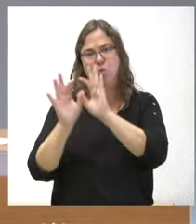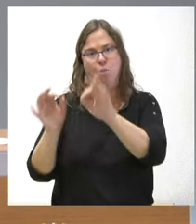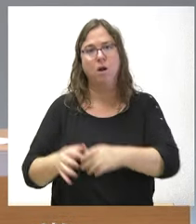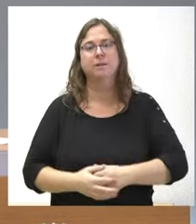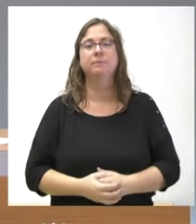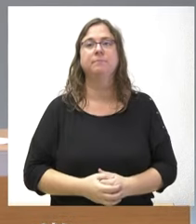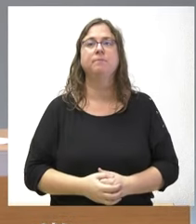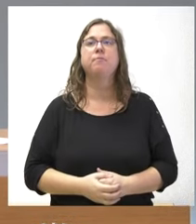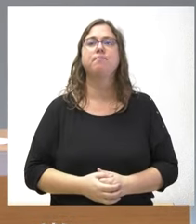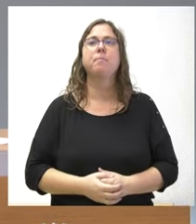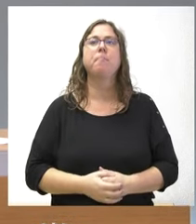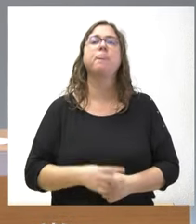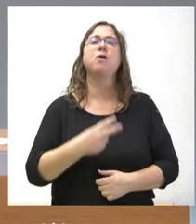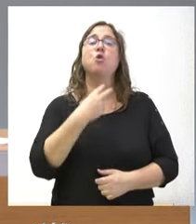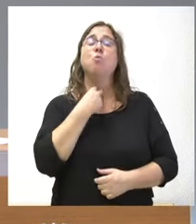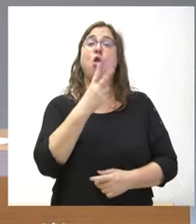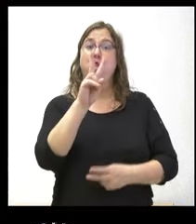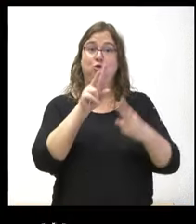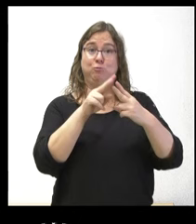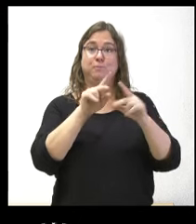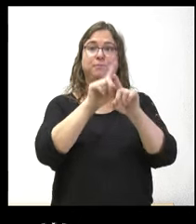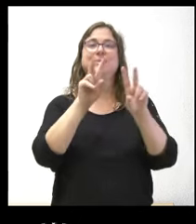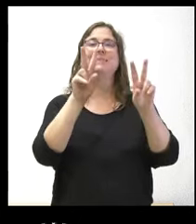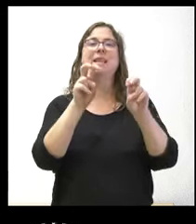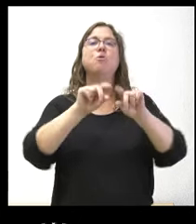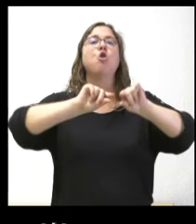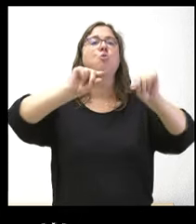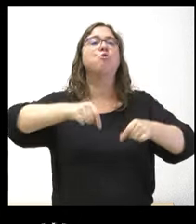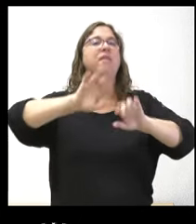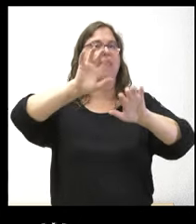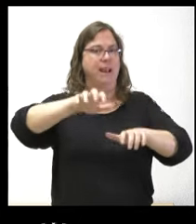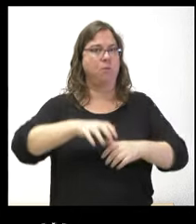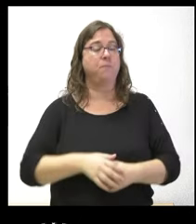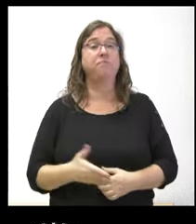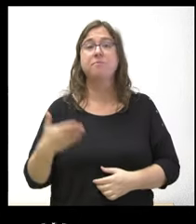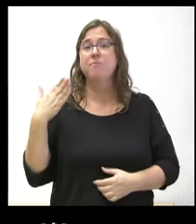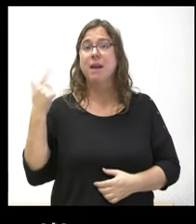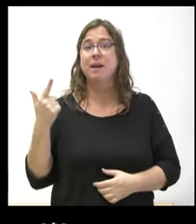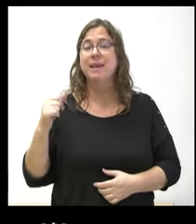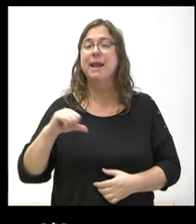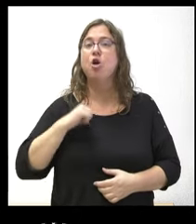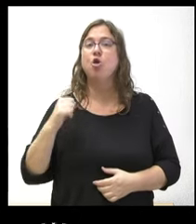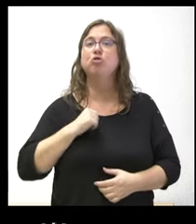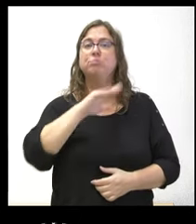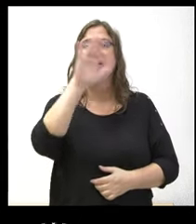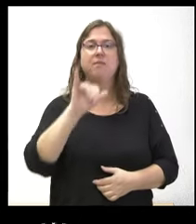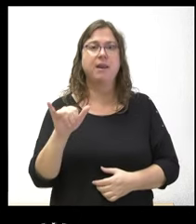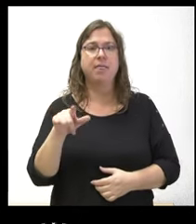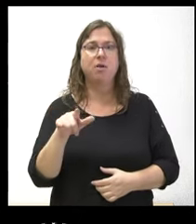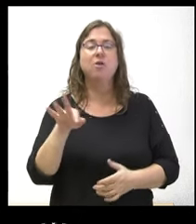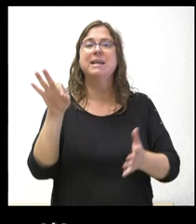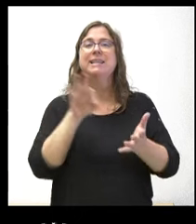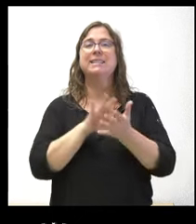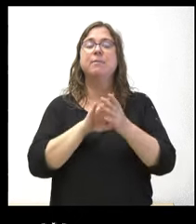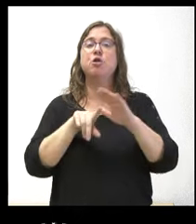Sí, portavoz Dos cuestiones más en este caso sobre la provincia de León Ayer en el hospital del Bierzo en el servicio de